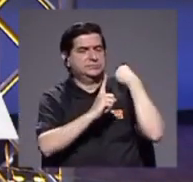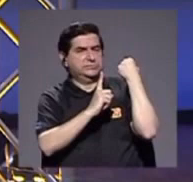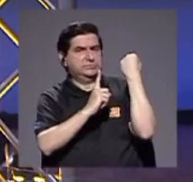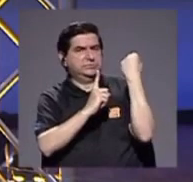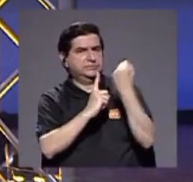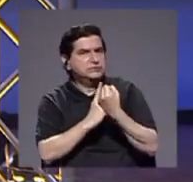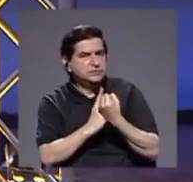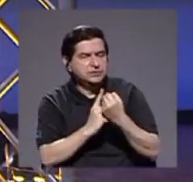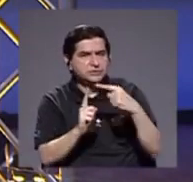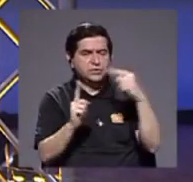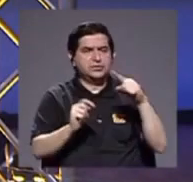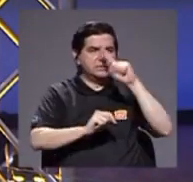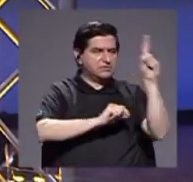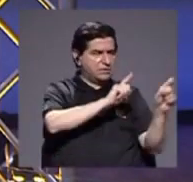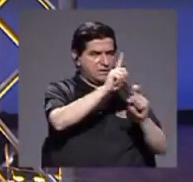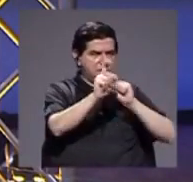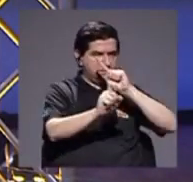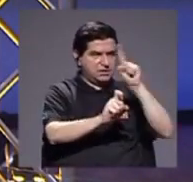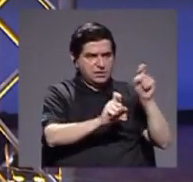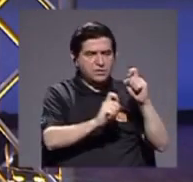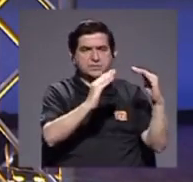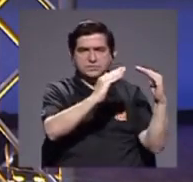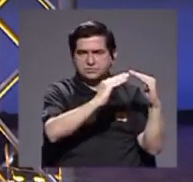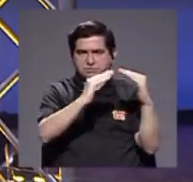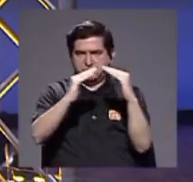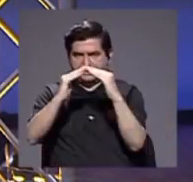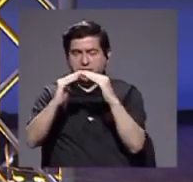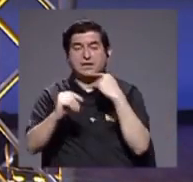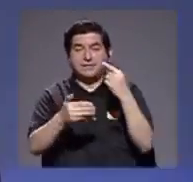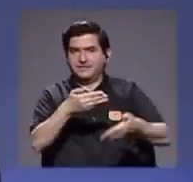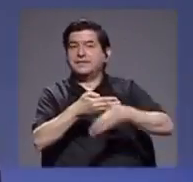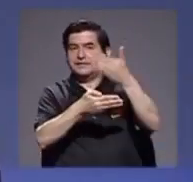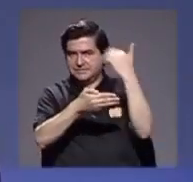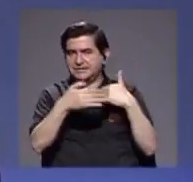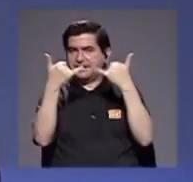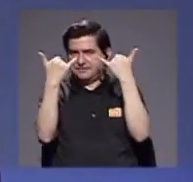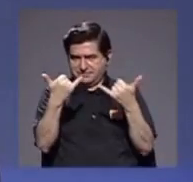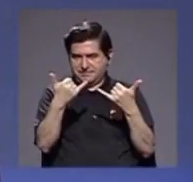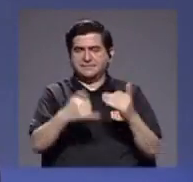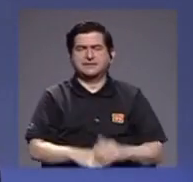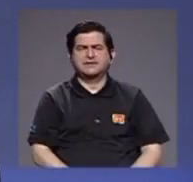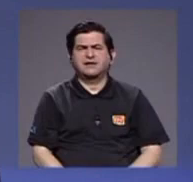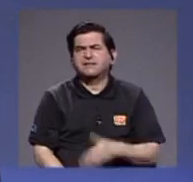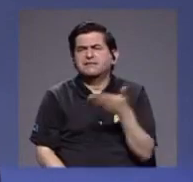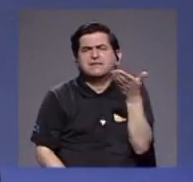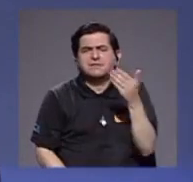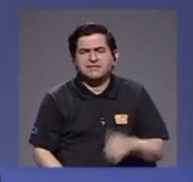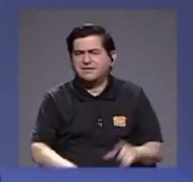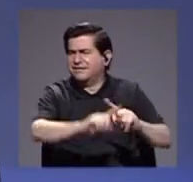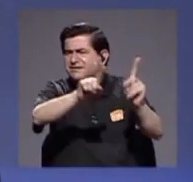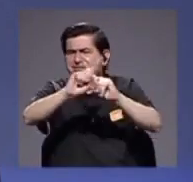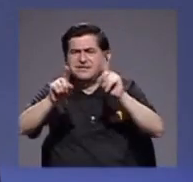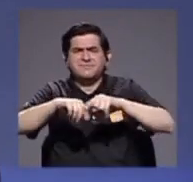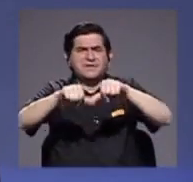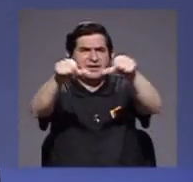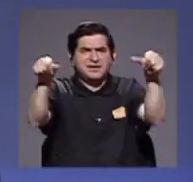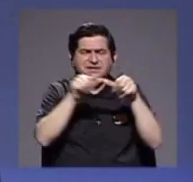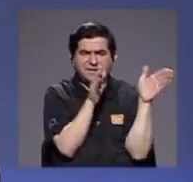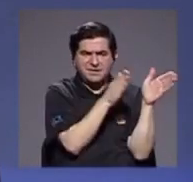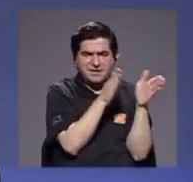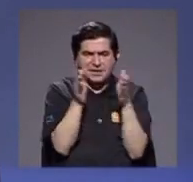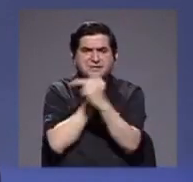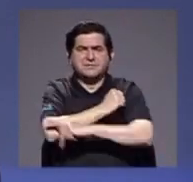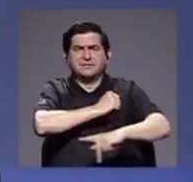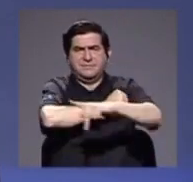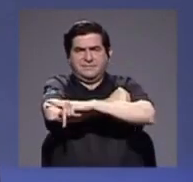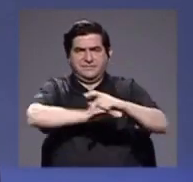a partir de la encuesta de hogares, como ella mencionó, de las distintas zonas de planificación del